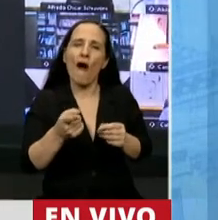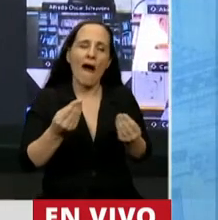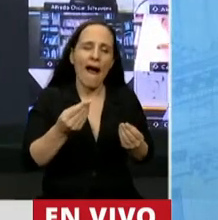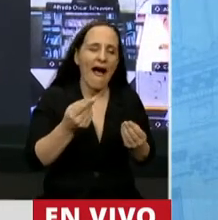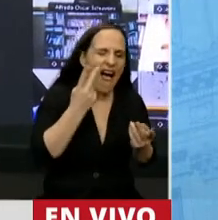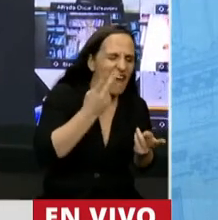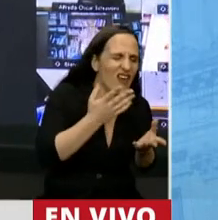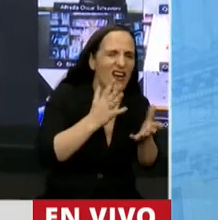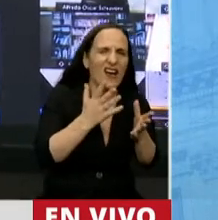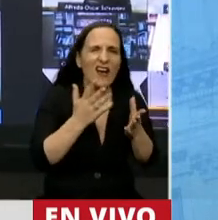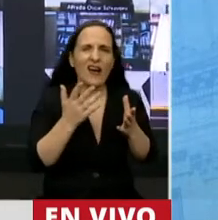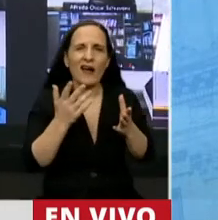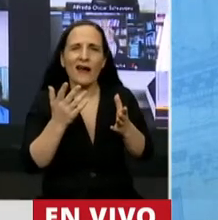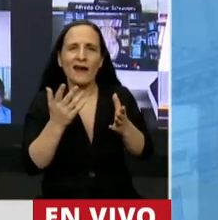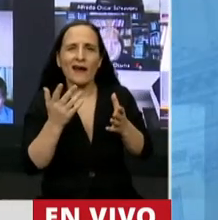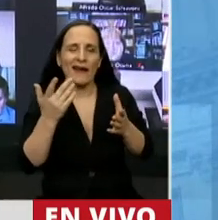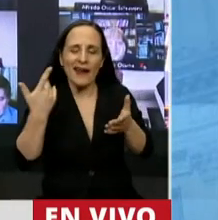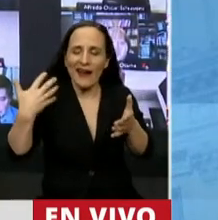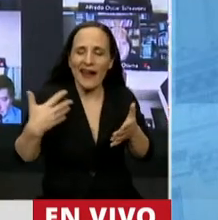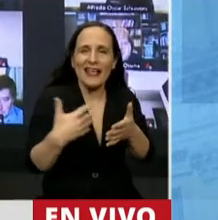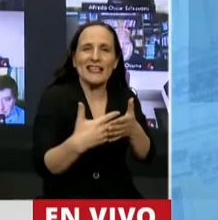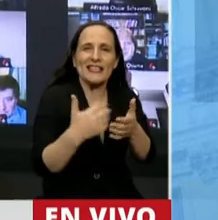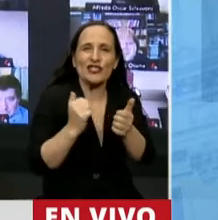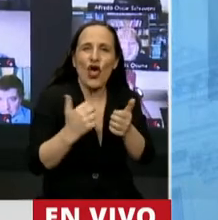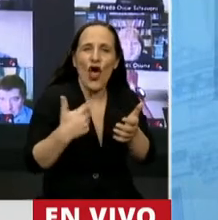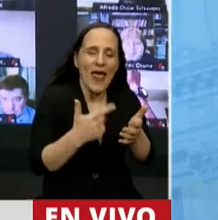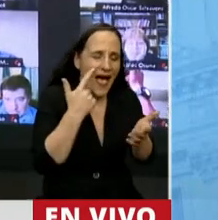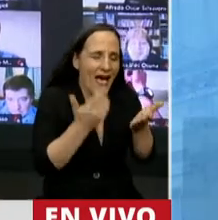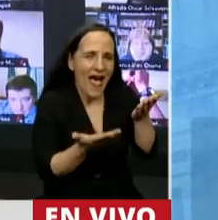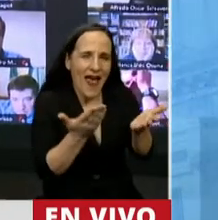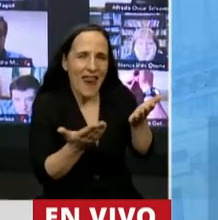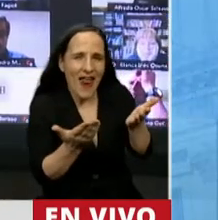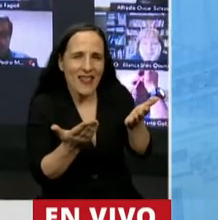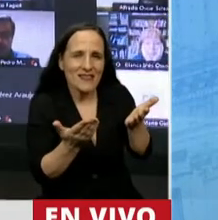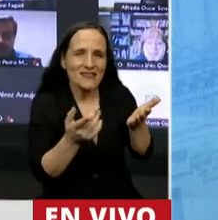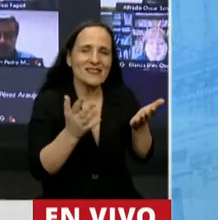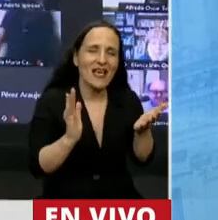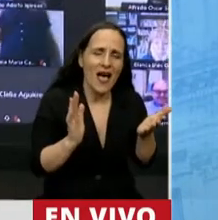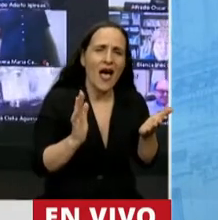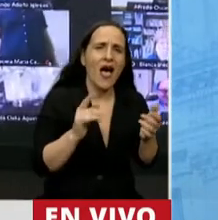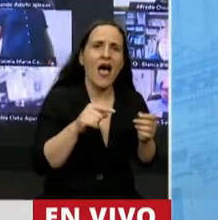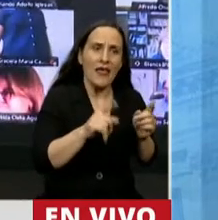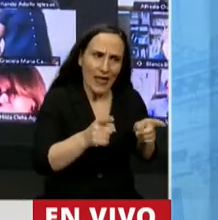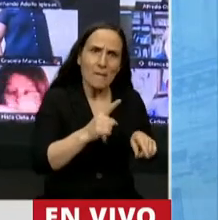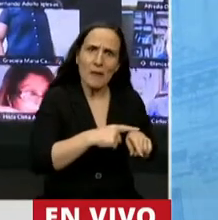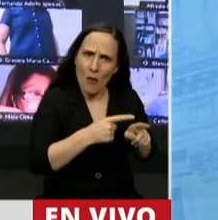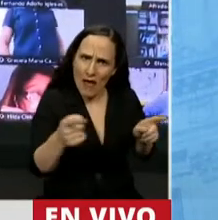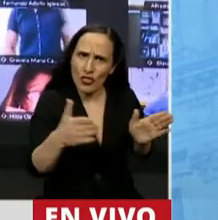analizar nuestra historia, y no solamente nuestra historia, sino la contemporaneidad.